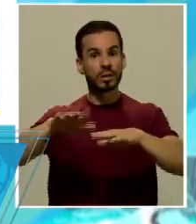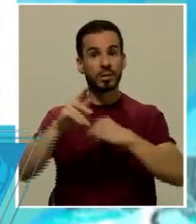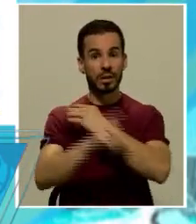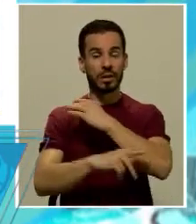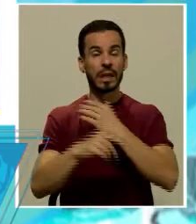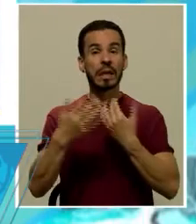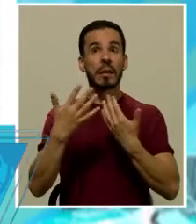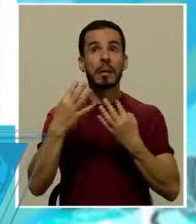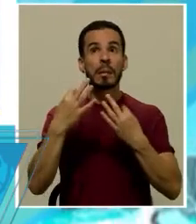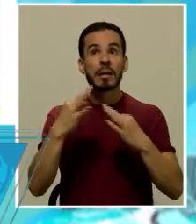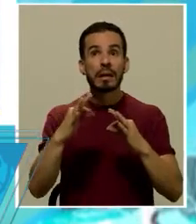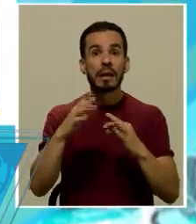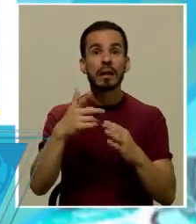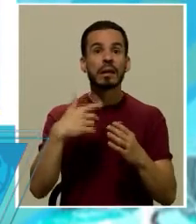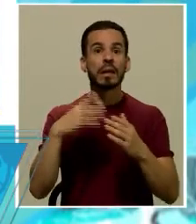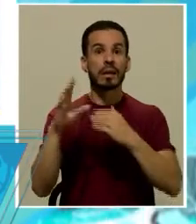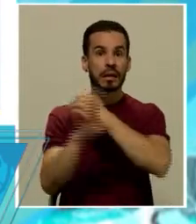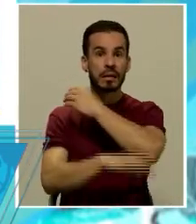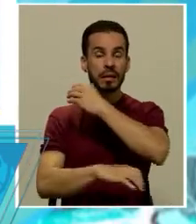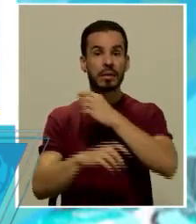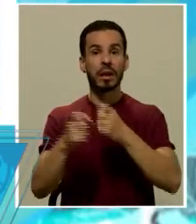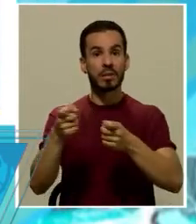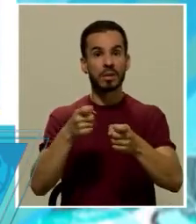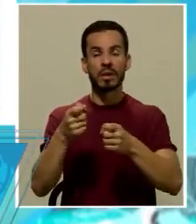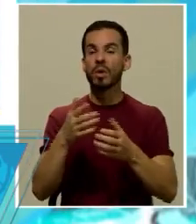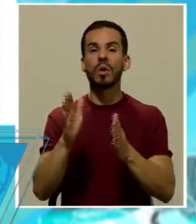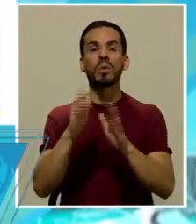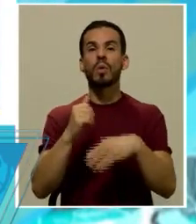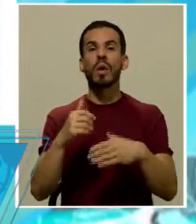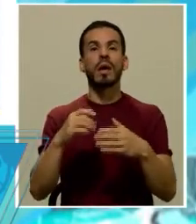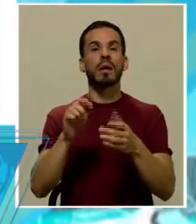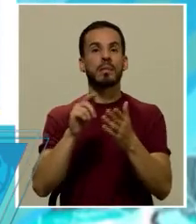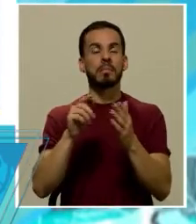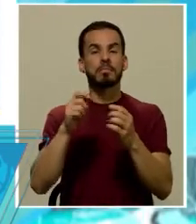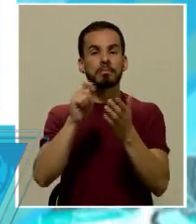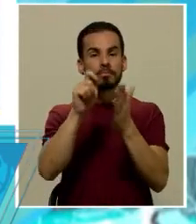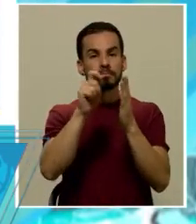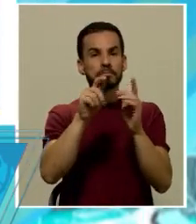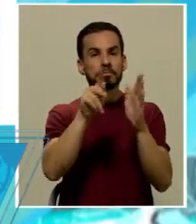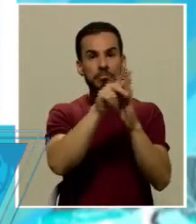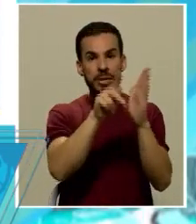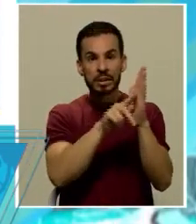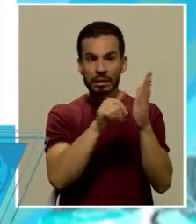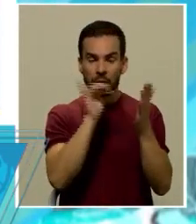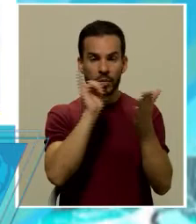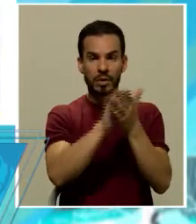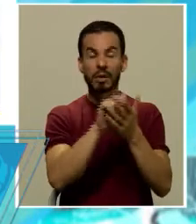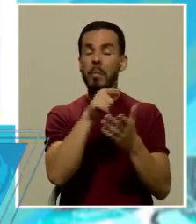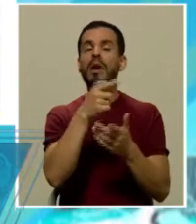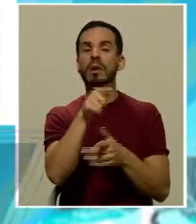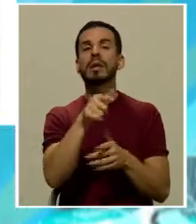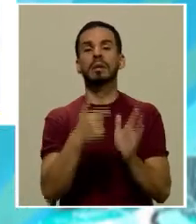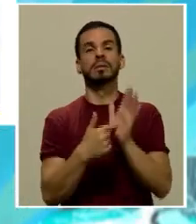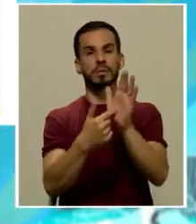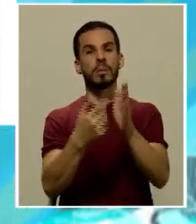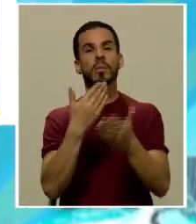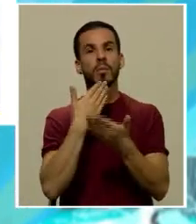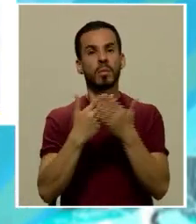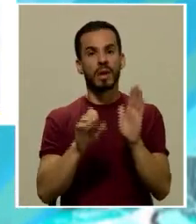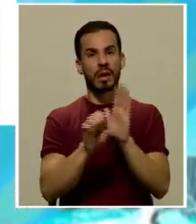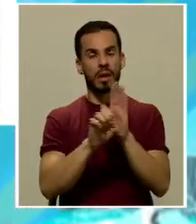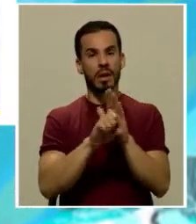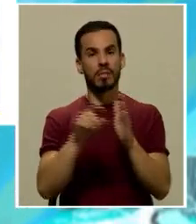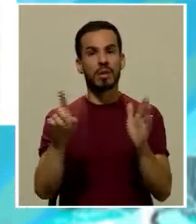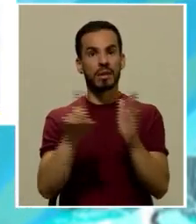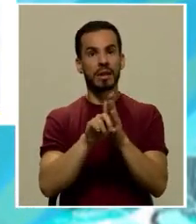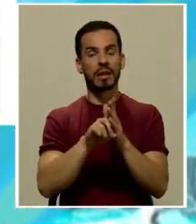en materia sancionatoria administrativa no rigen principios como este pero sí es un ejemplo de este